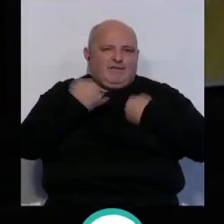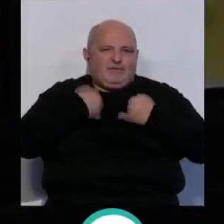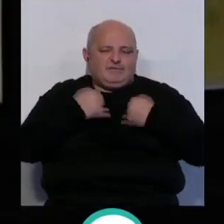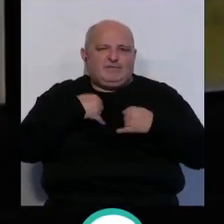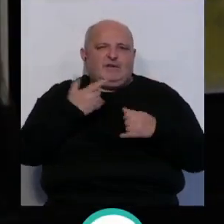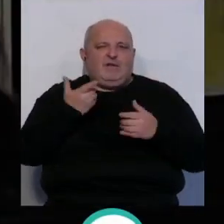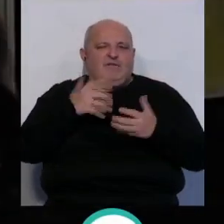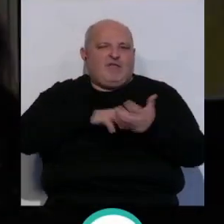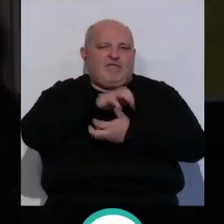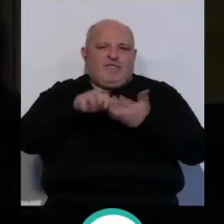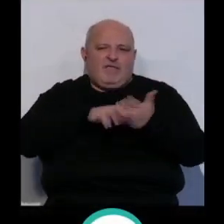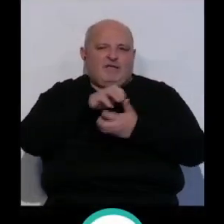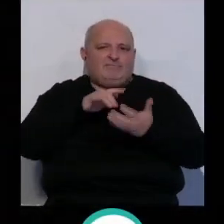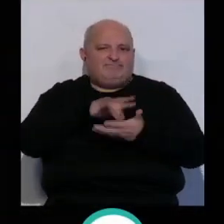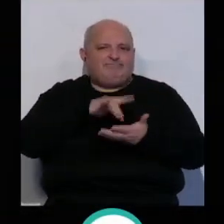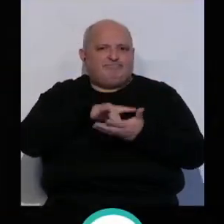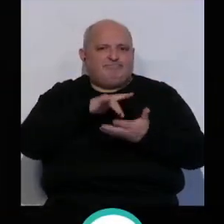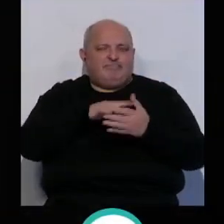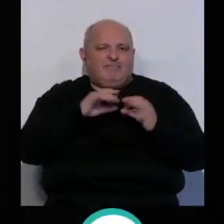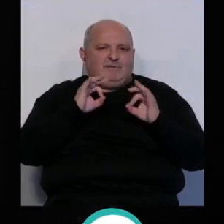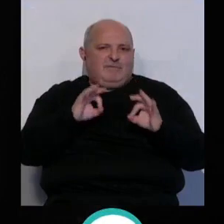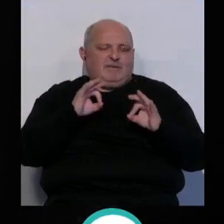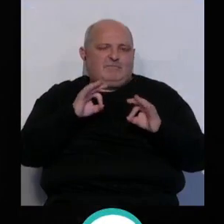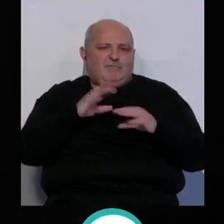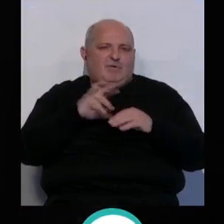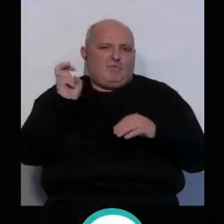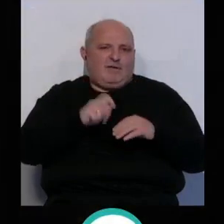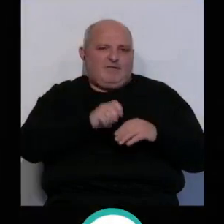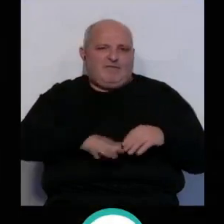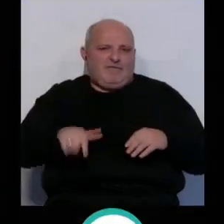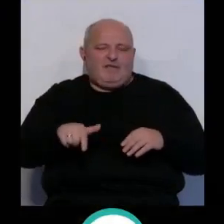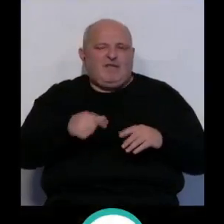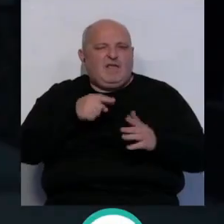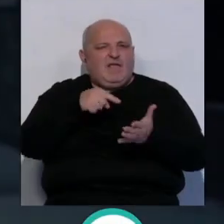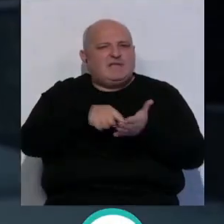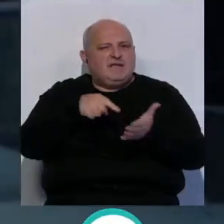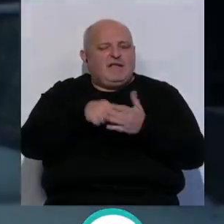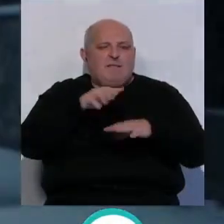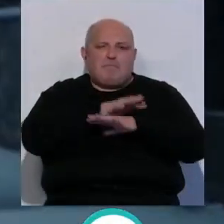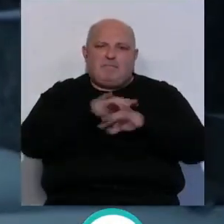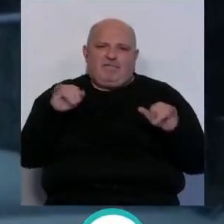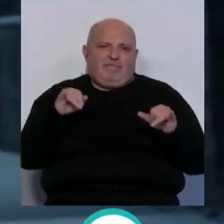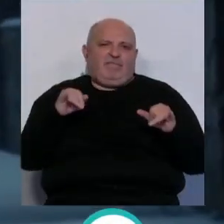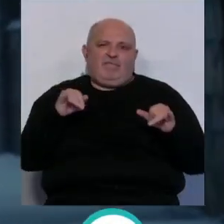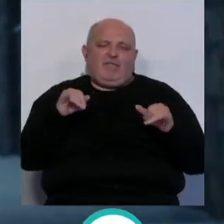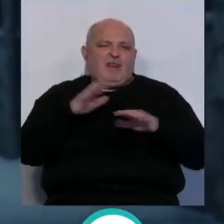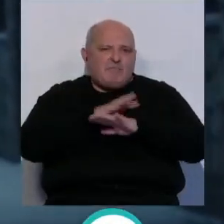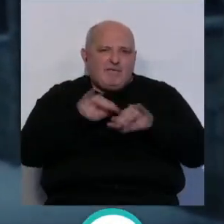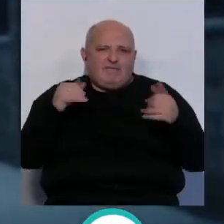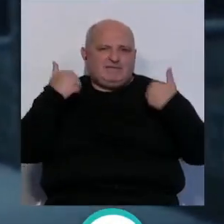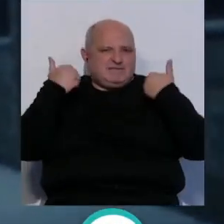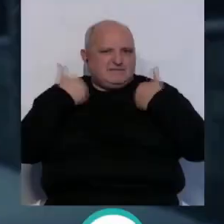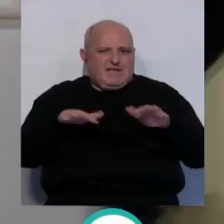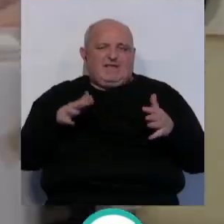Hay una violencia que se ha cebado de una forma especial sobre la infancia. Hay que exigir paz. Hace falta la paz ya.